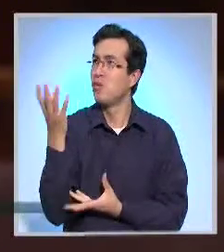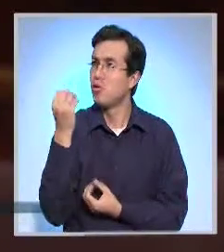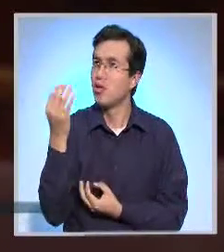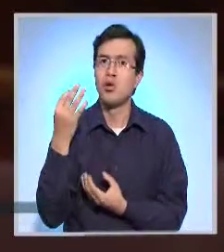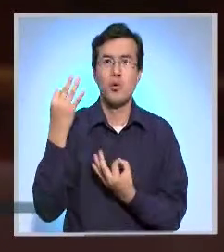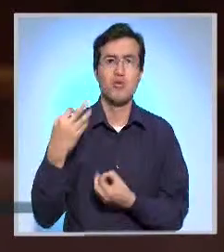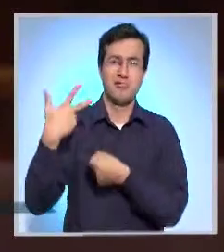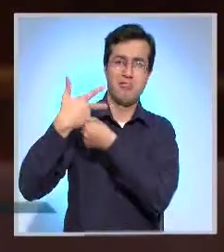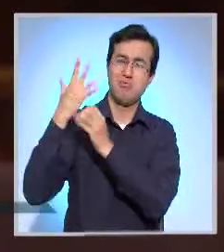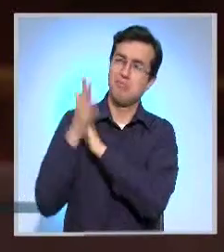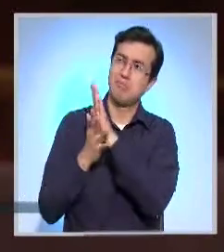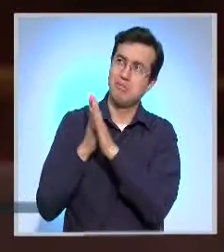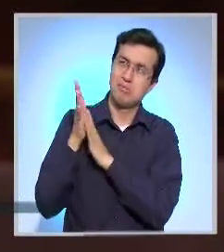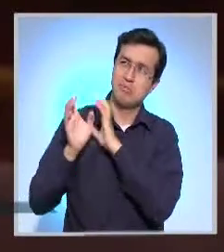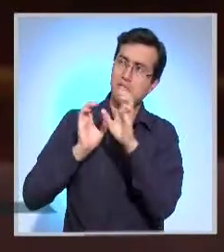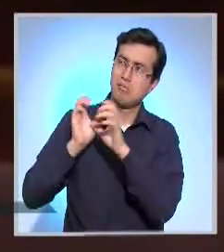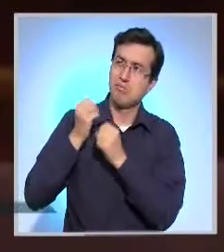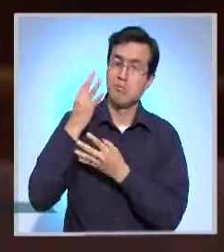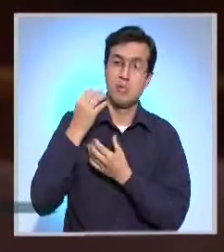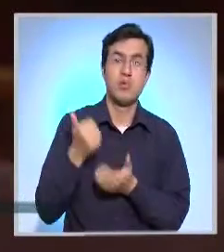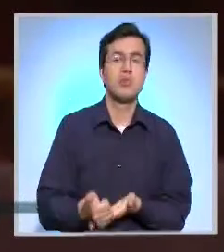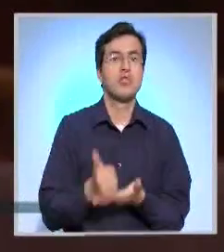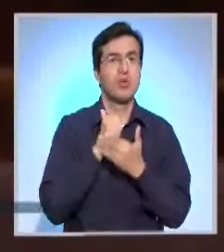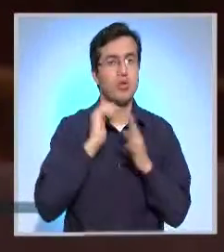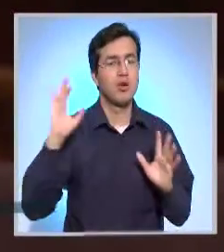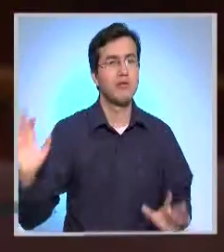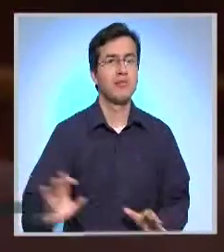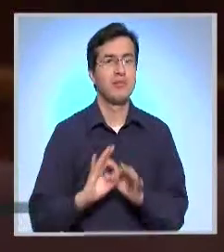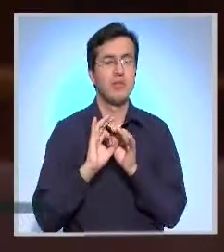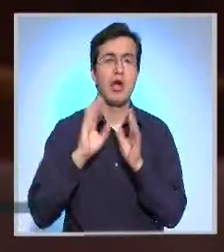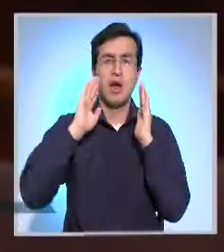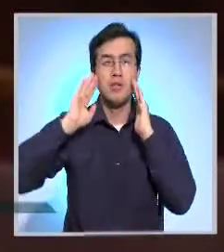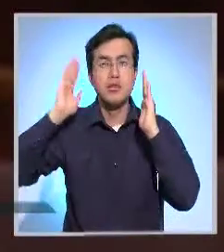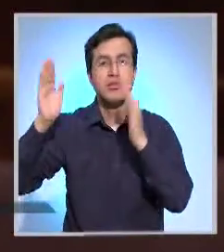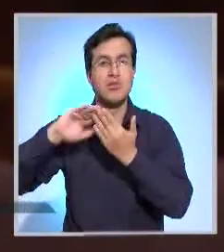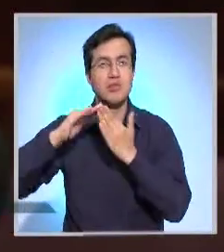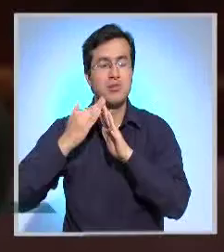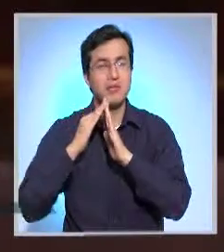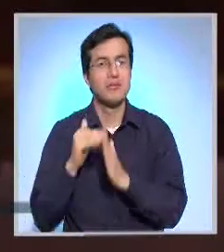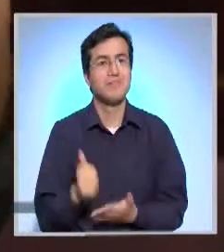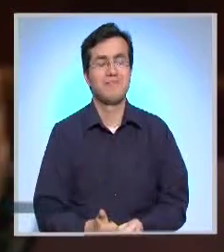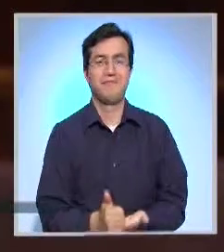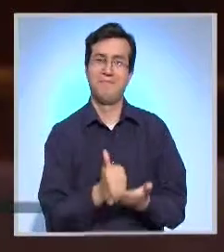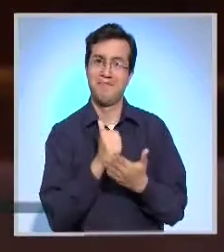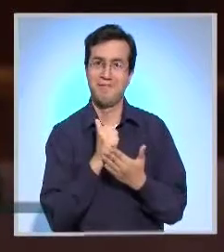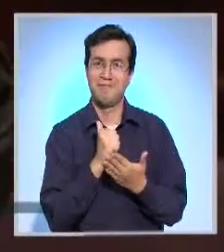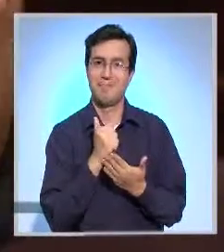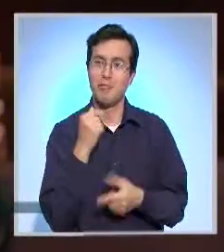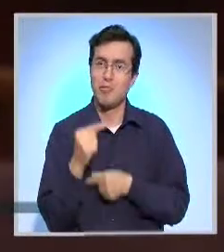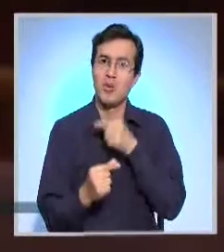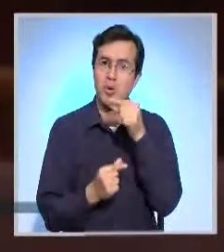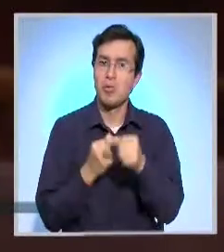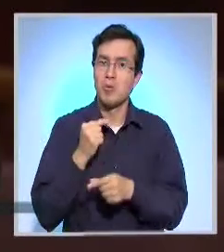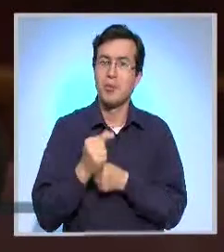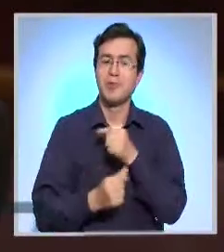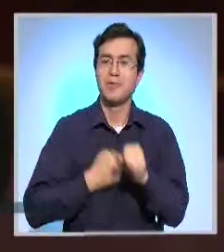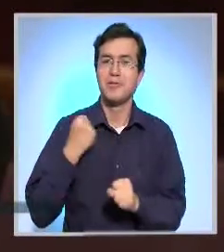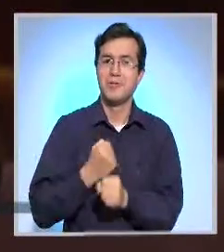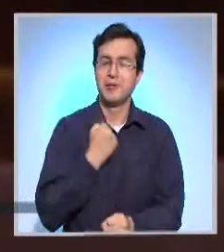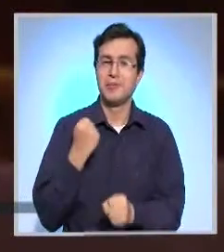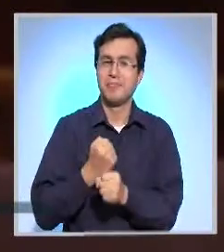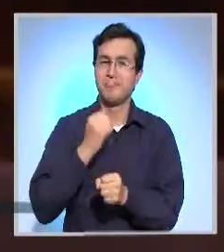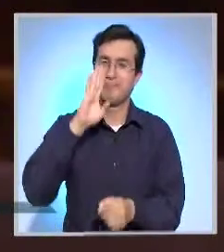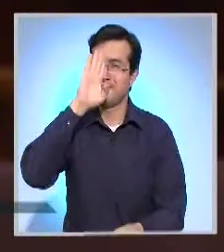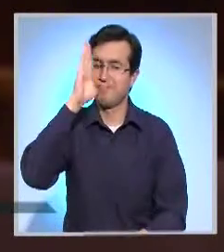muy efectivos, nos permiten estar en contacto, escuchar a la comunidad, y de esa manera también ir trabajando hacia donde